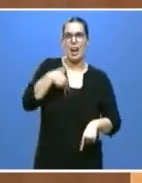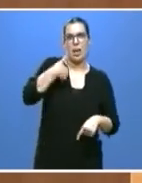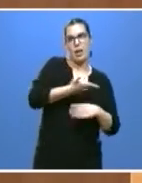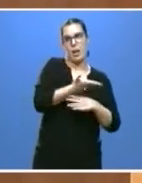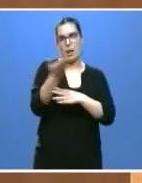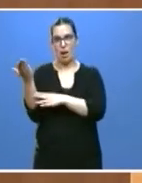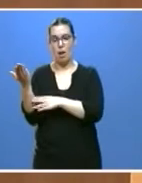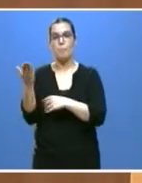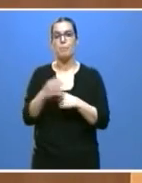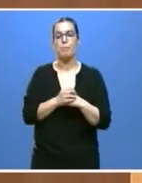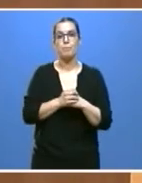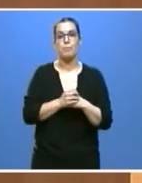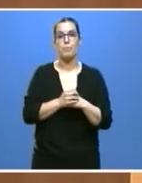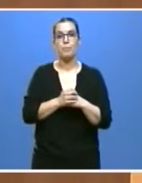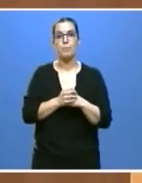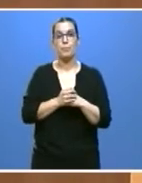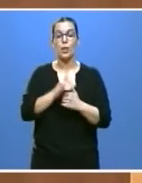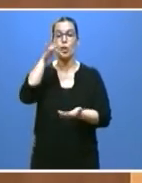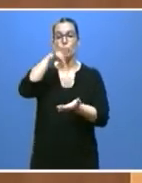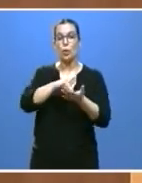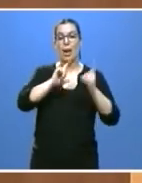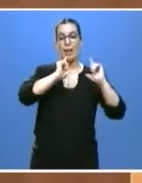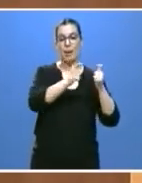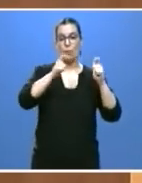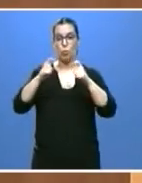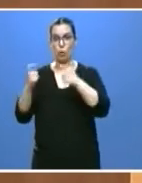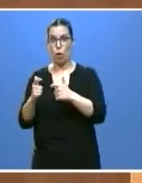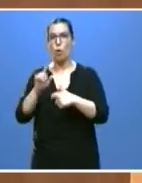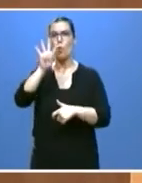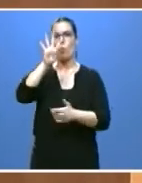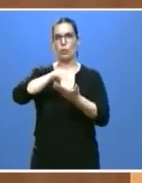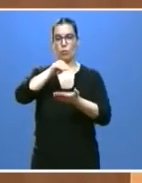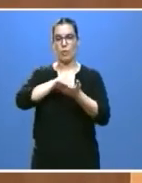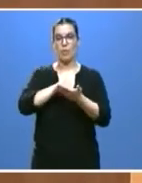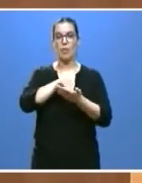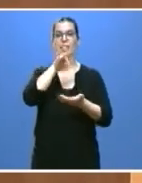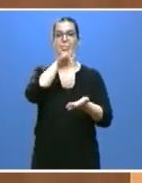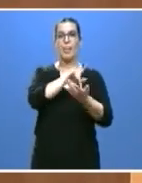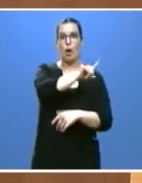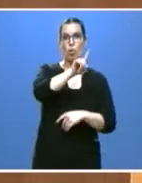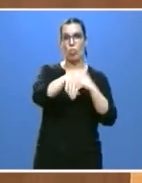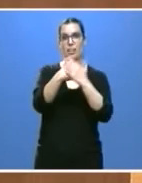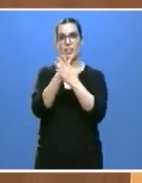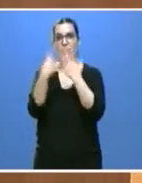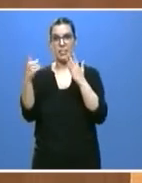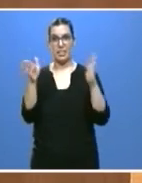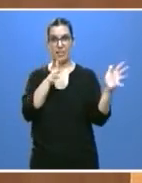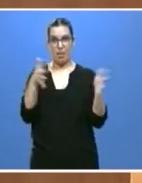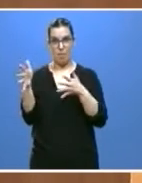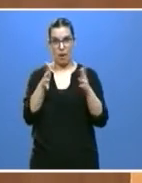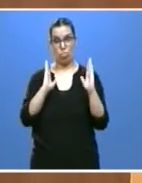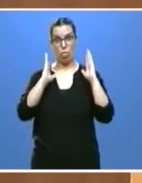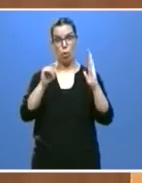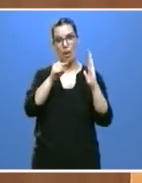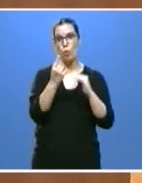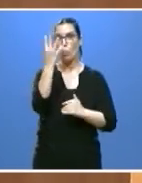En las cuatro reuniones que realizamos entre el 11 y el 16 de marzo, pusimos las bases para